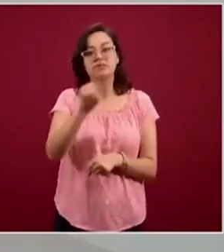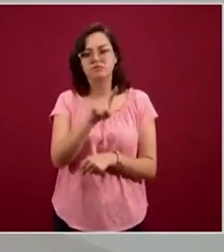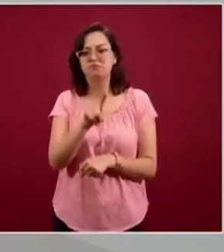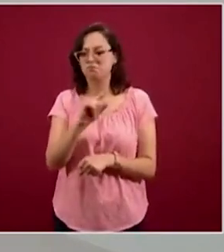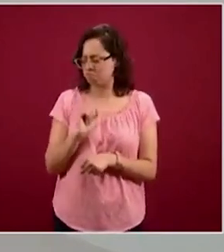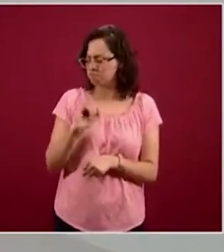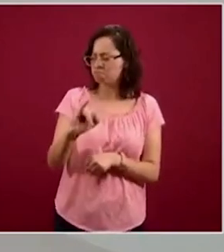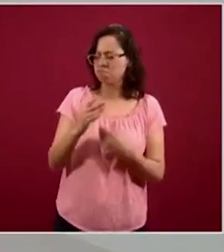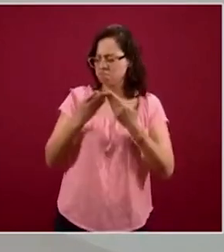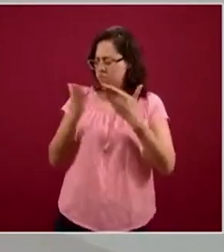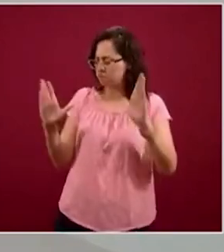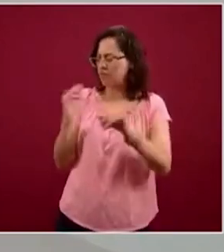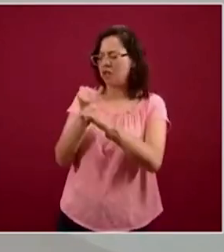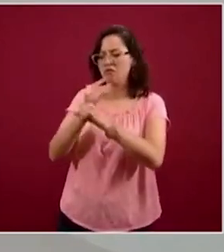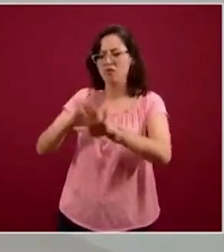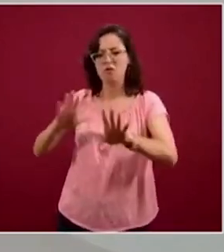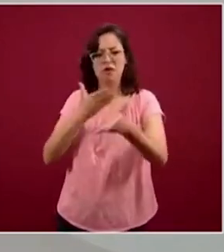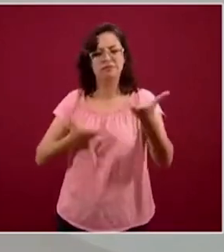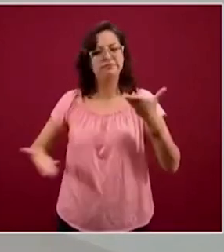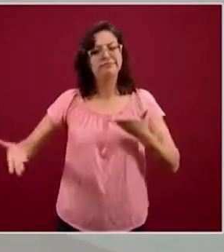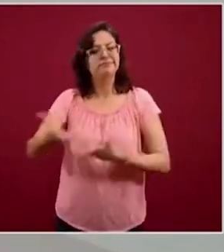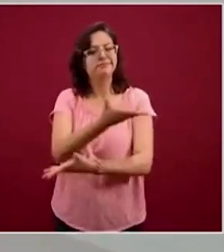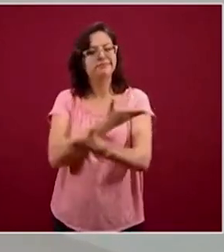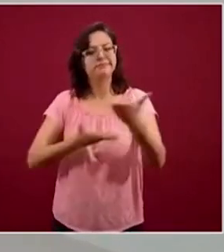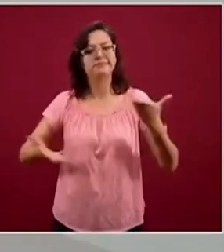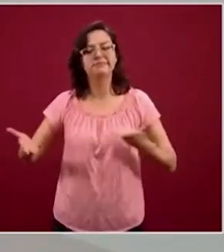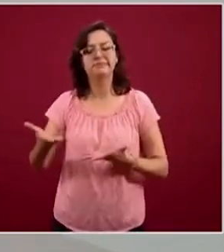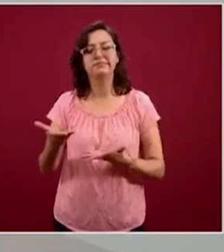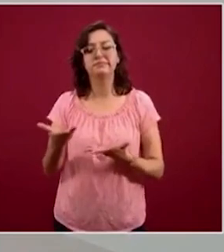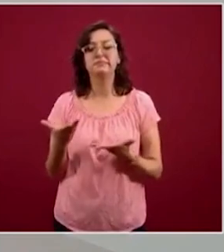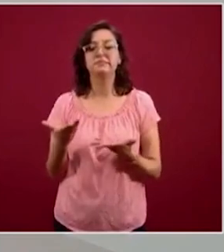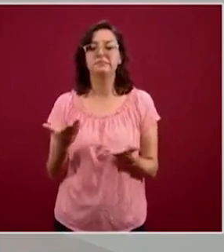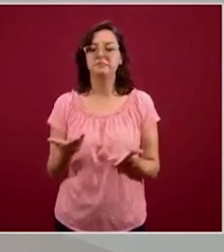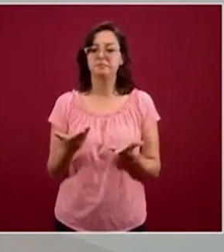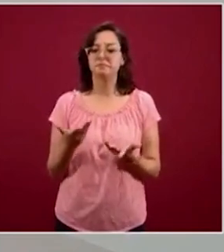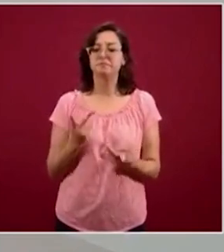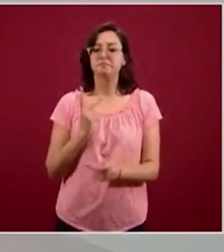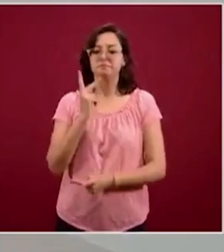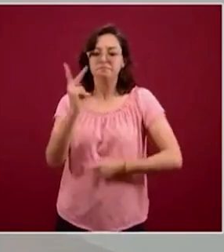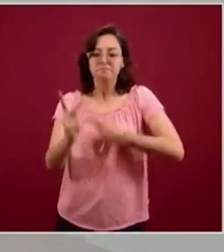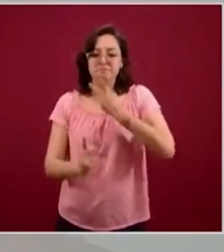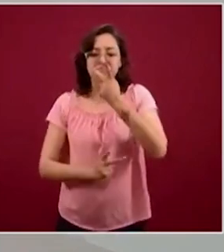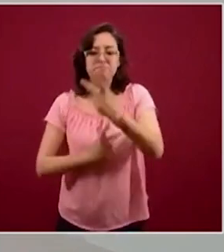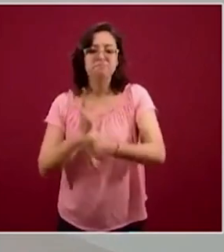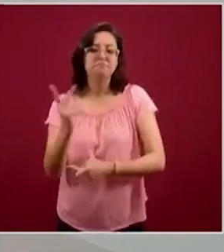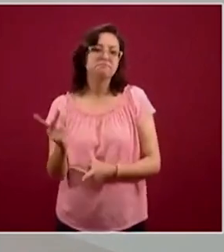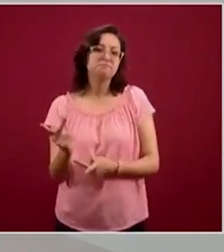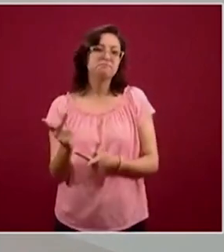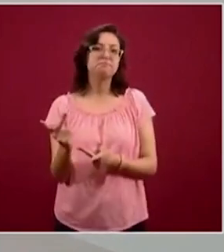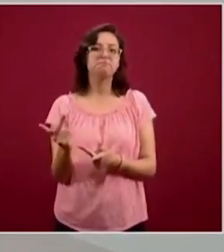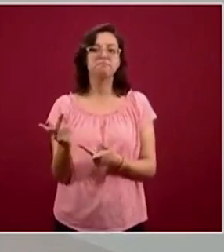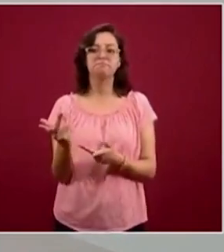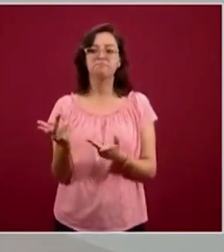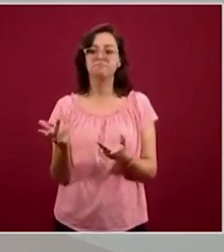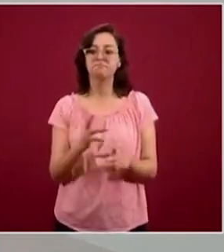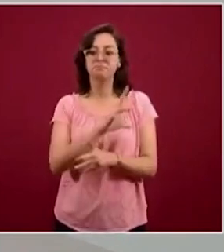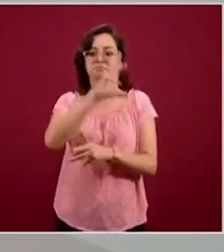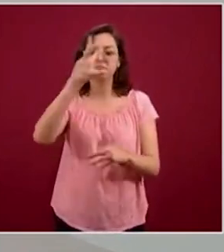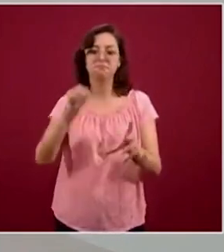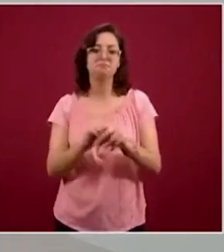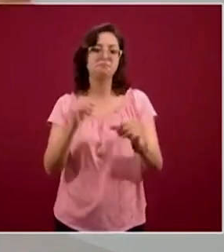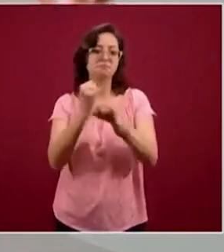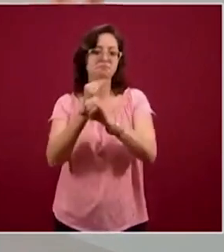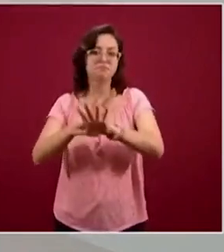abrir su información y en, como quien dice, prestar toda esta